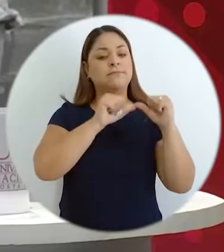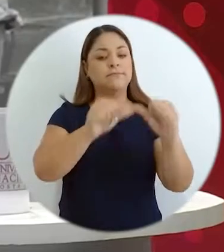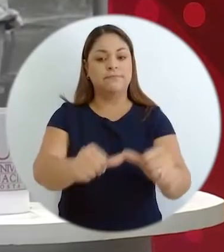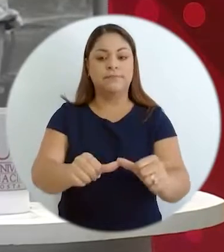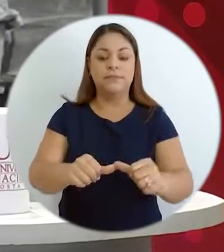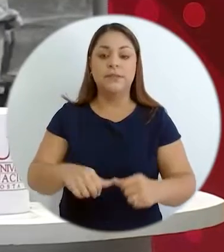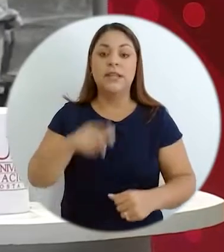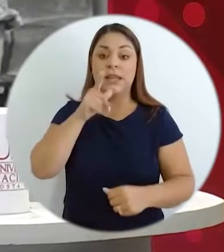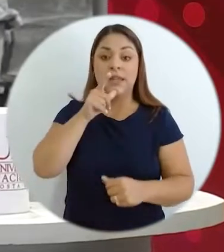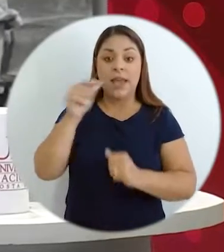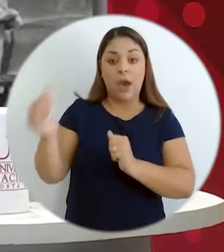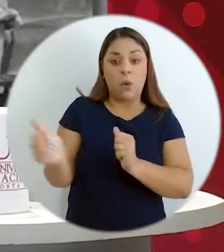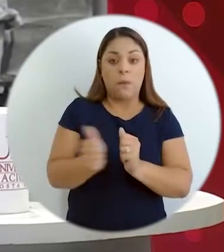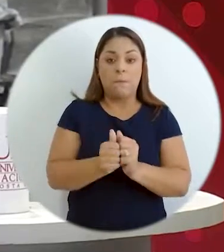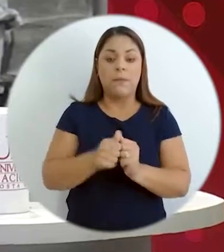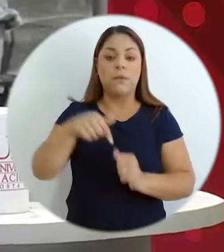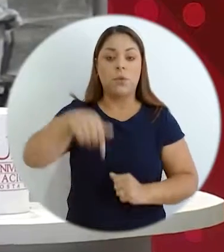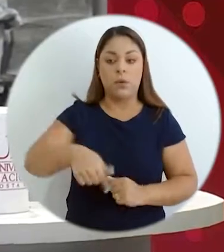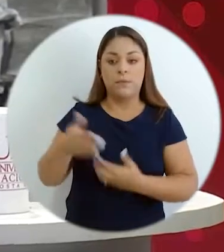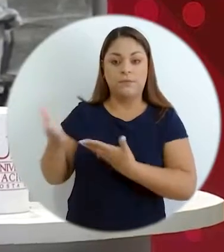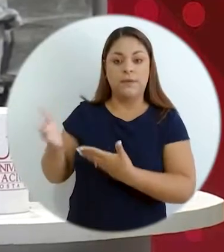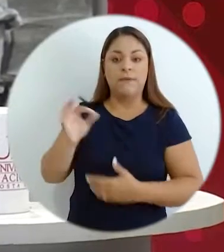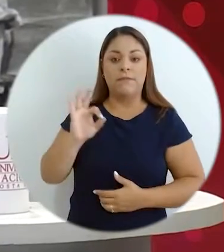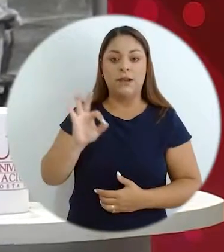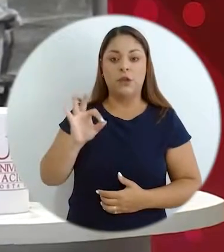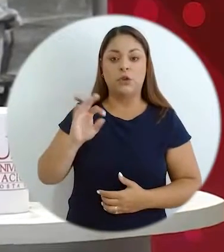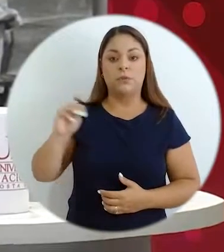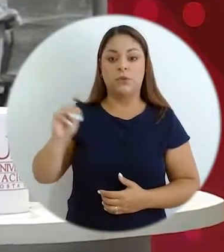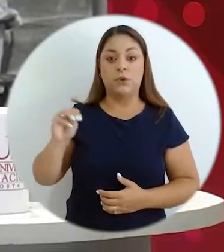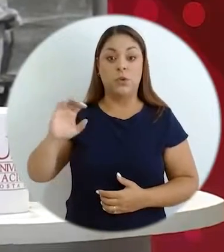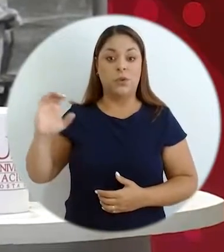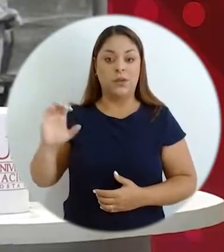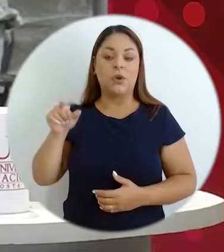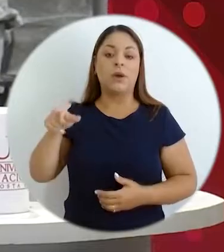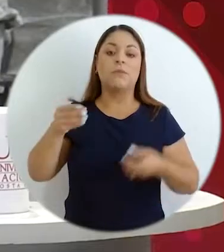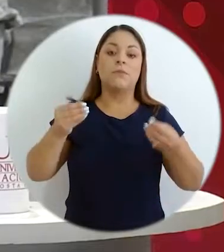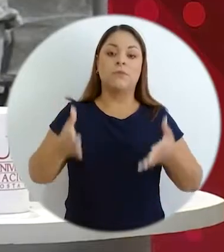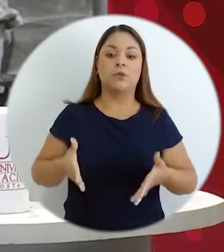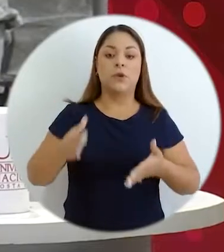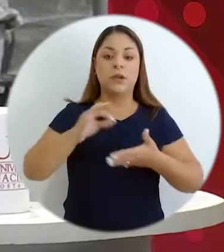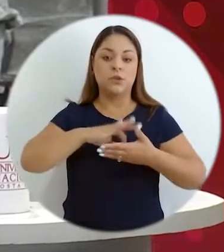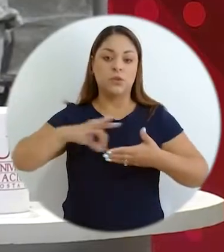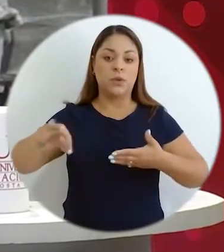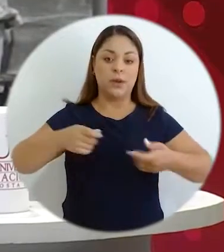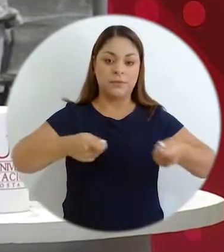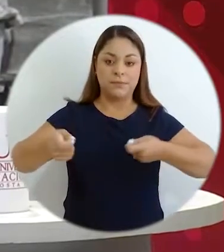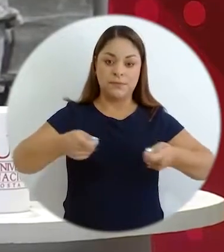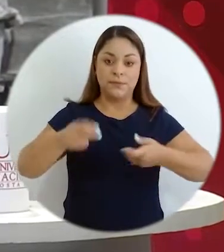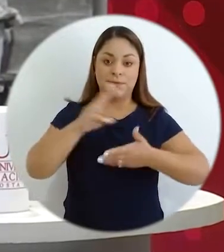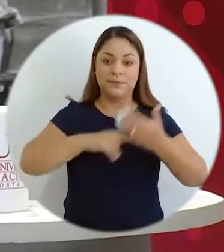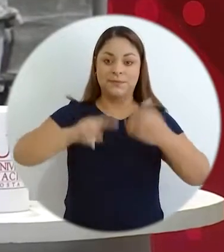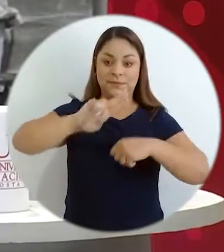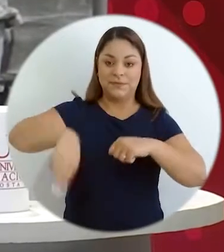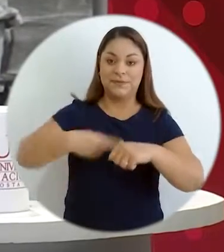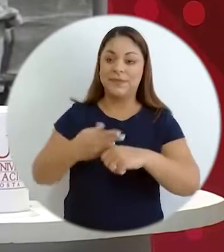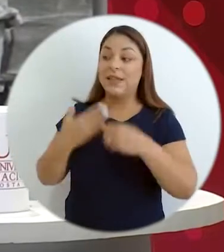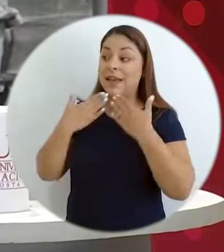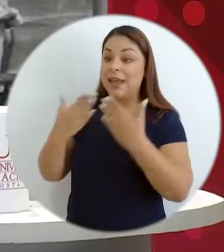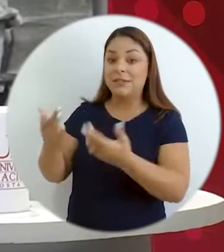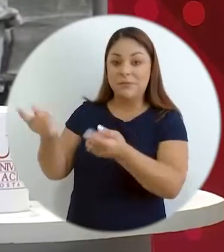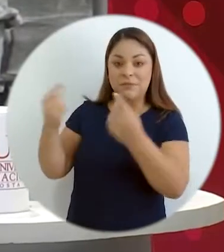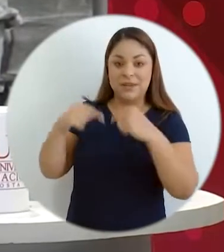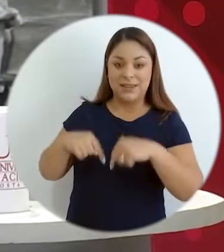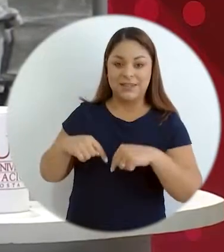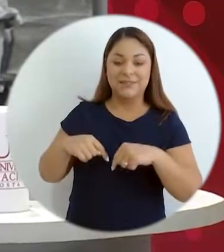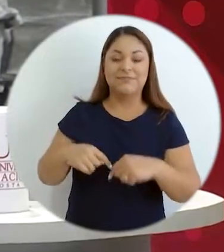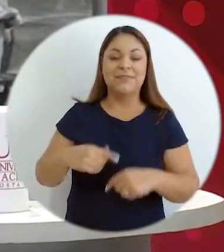este tema nos acompañan en esta oportunidad Fernando Montero Cordero, quien es académico de la Escuela de Administración de la Universidad Nacional. Gracias Fernando por